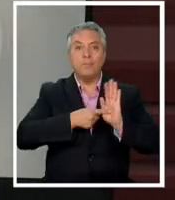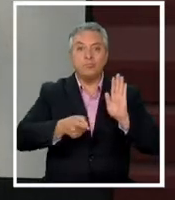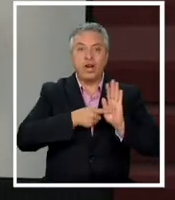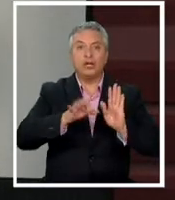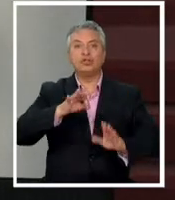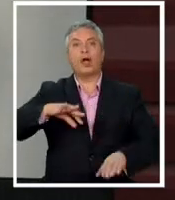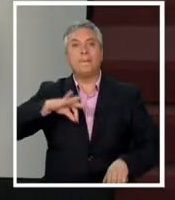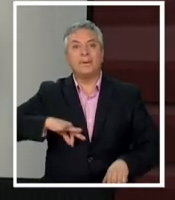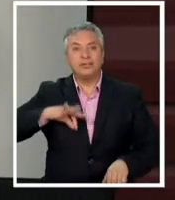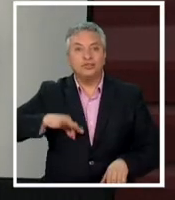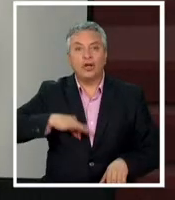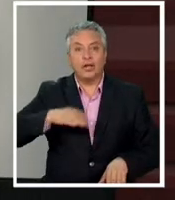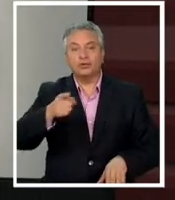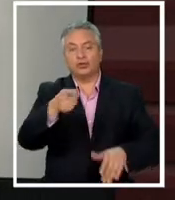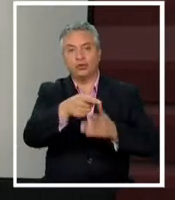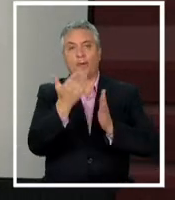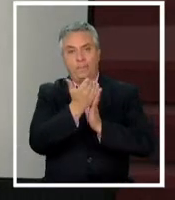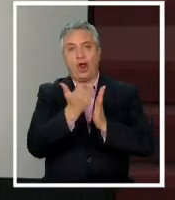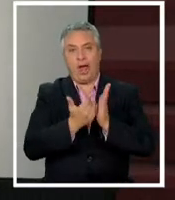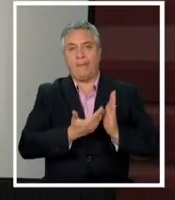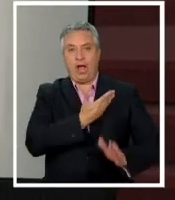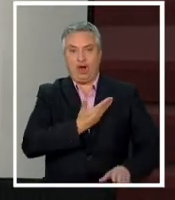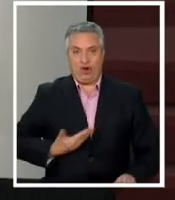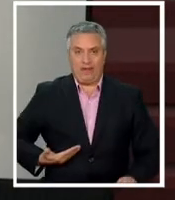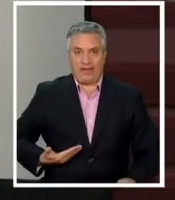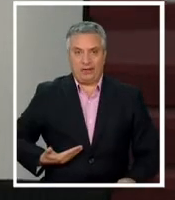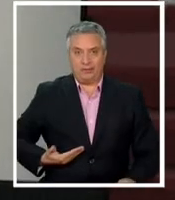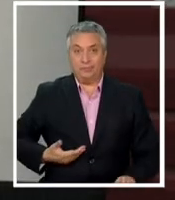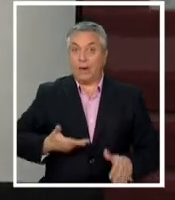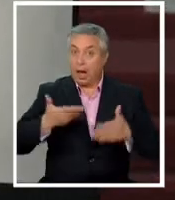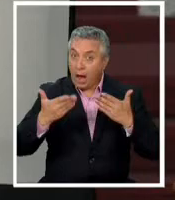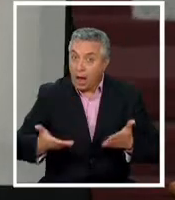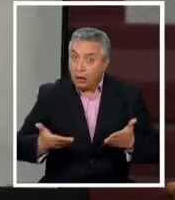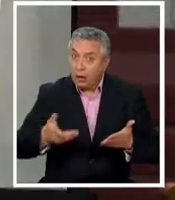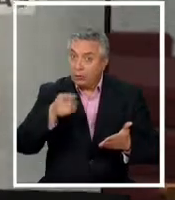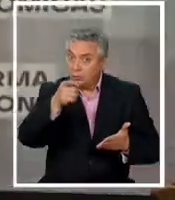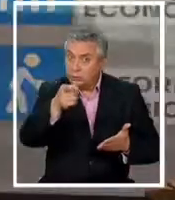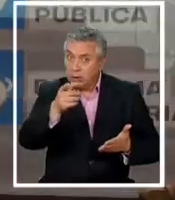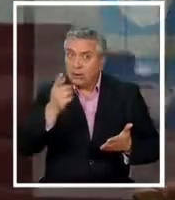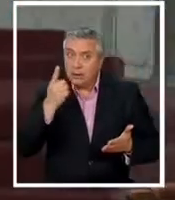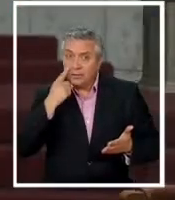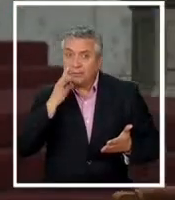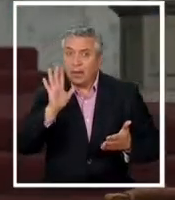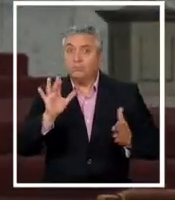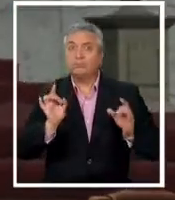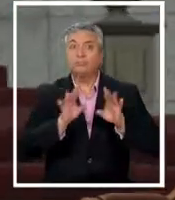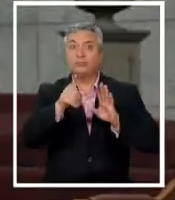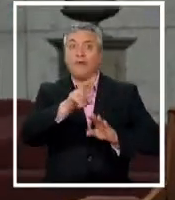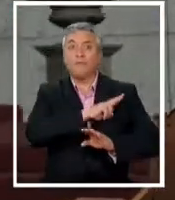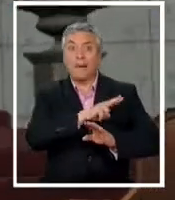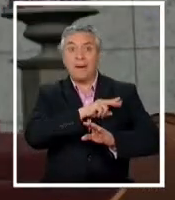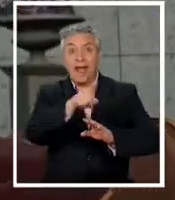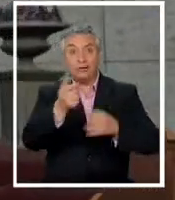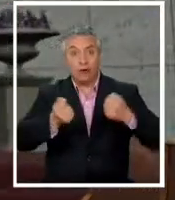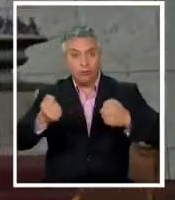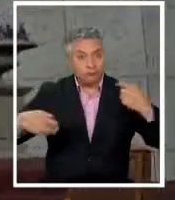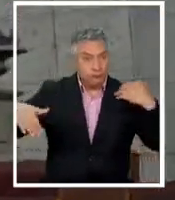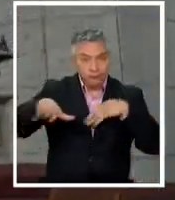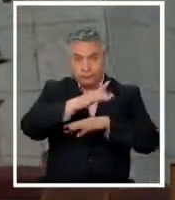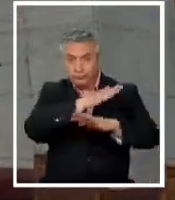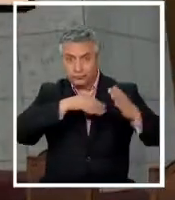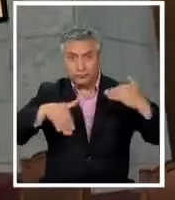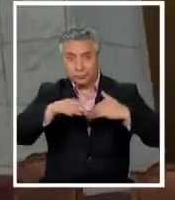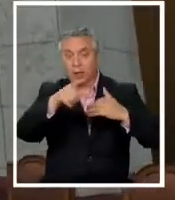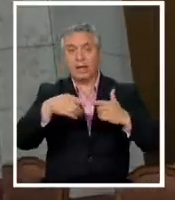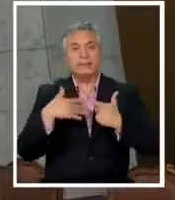pilares de su programa de gobierno. Ahora, atento si usted vive o debe desplazarse por Valparaíso porque desde las